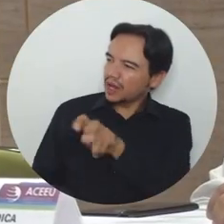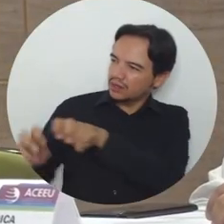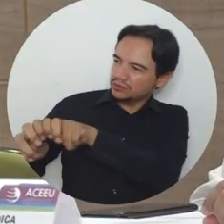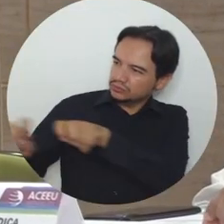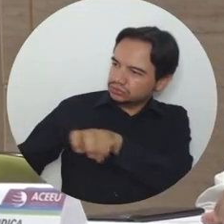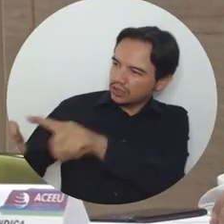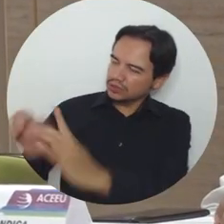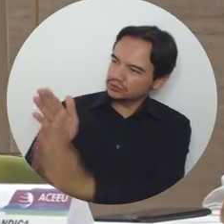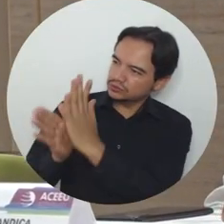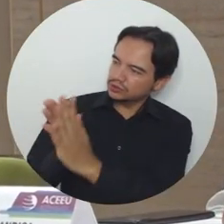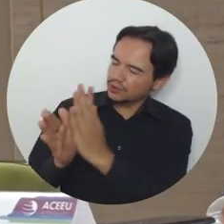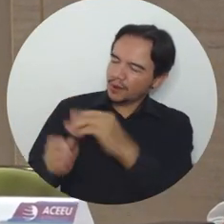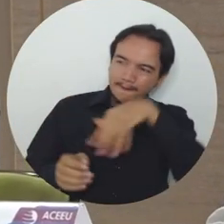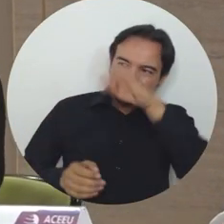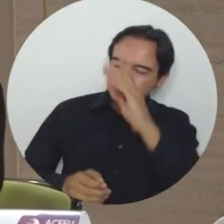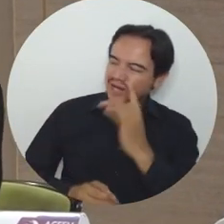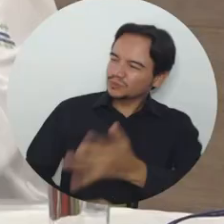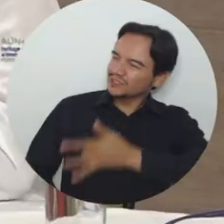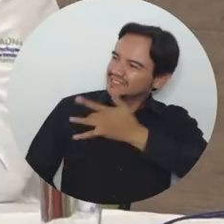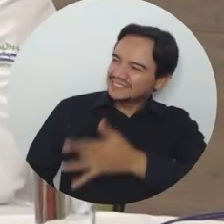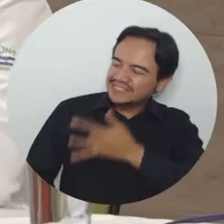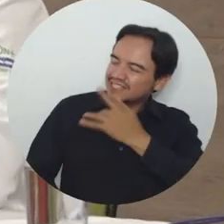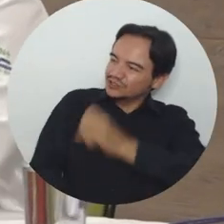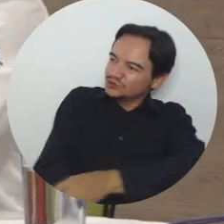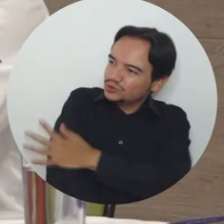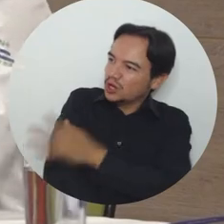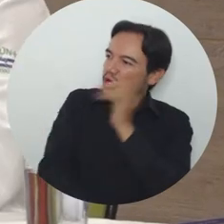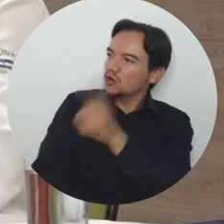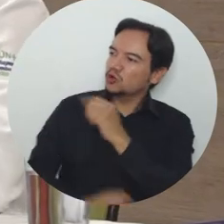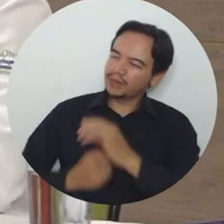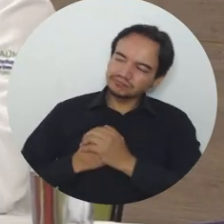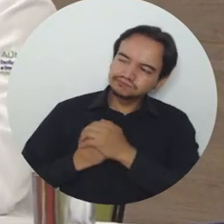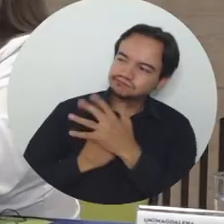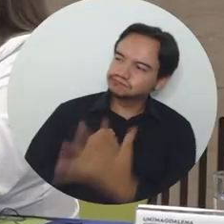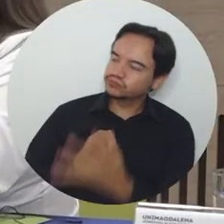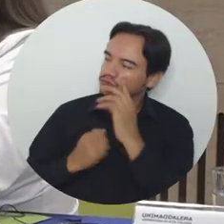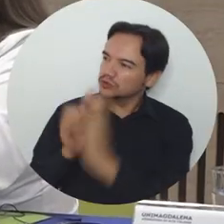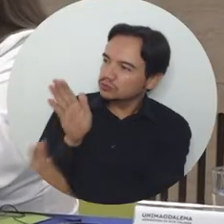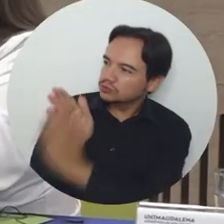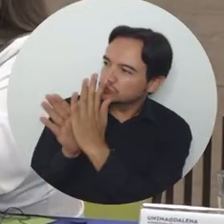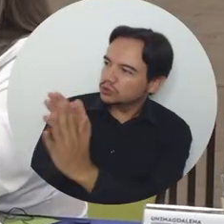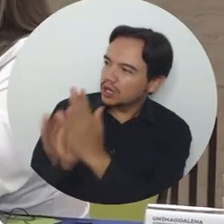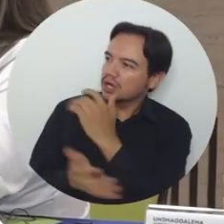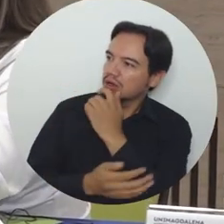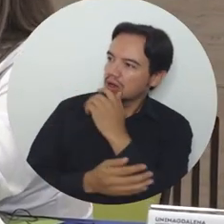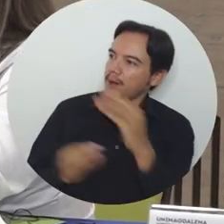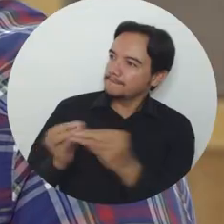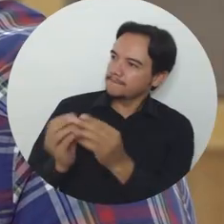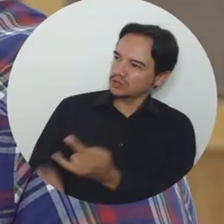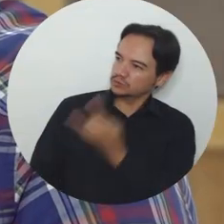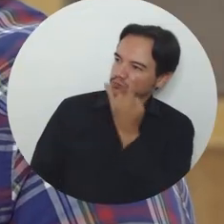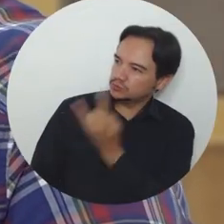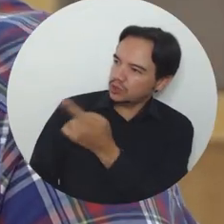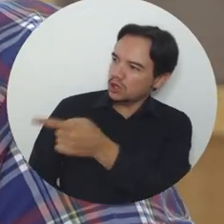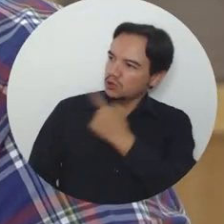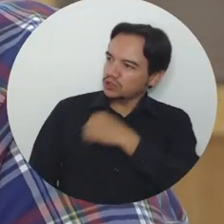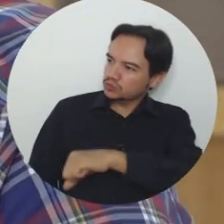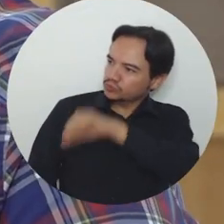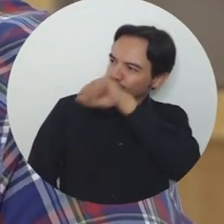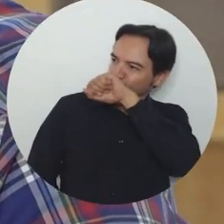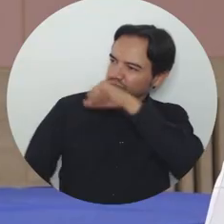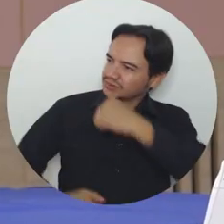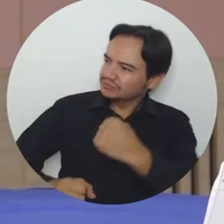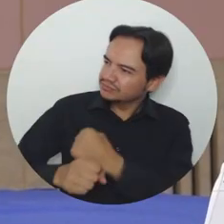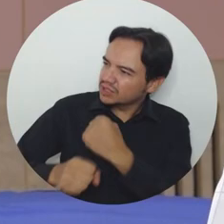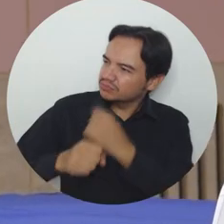emotivo porque habían sentido que habíamos hablado con el corazón y que realmente se siente la pasión, el amor